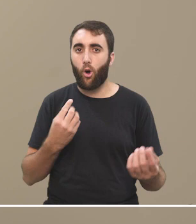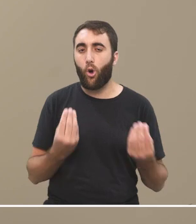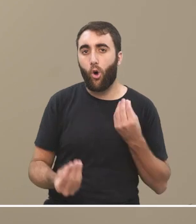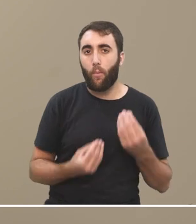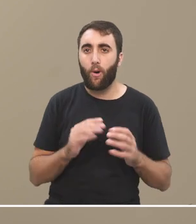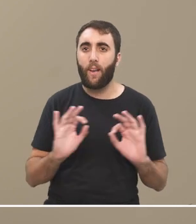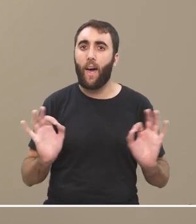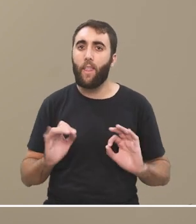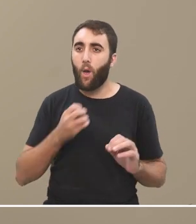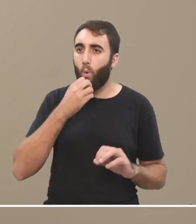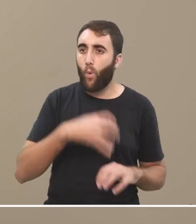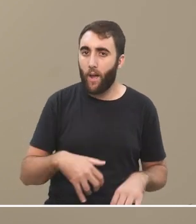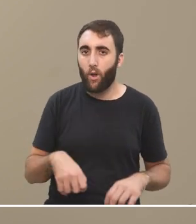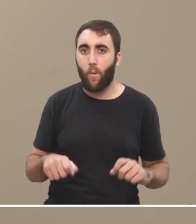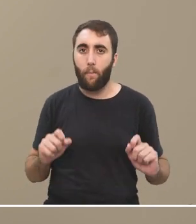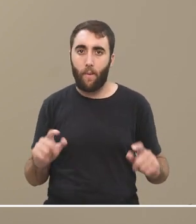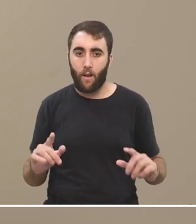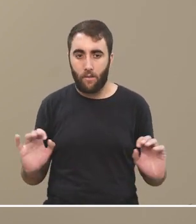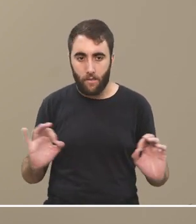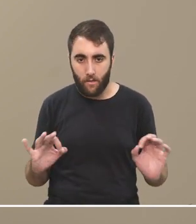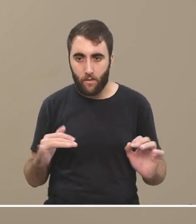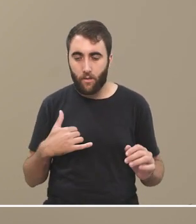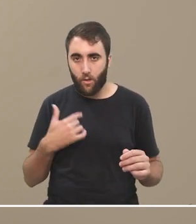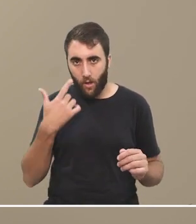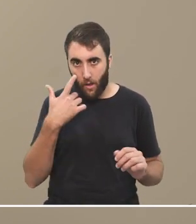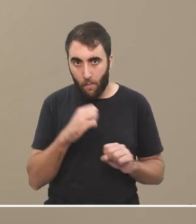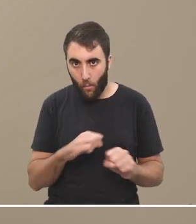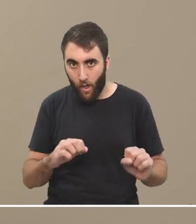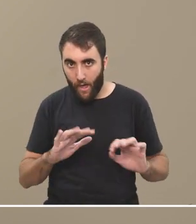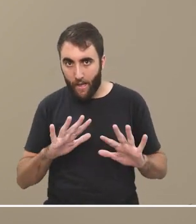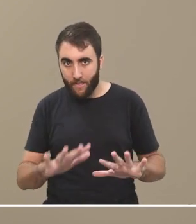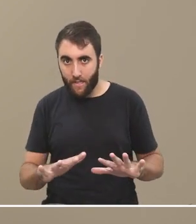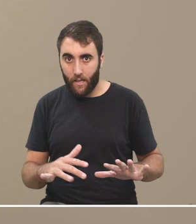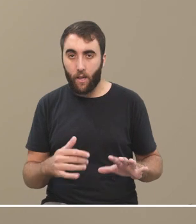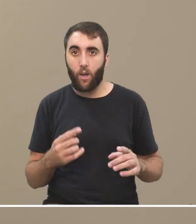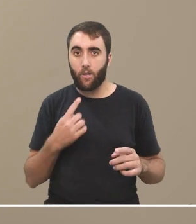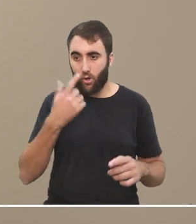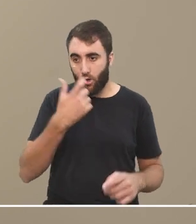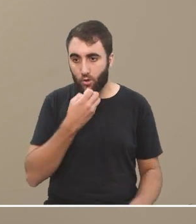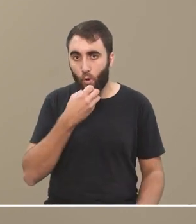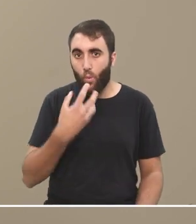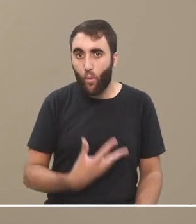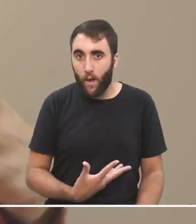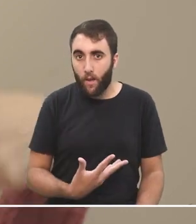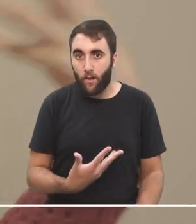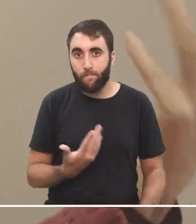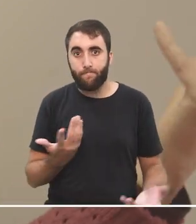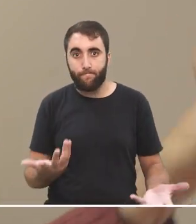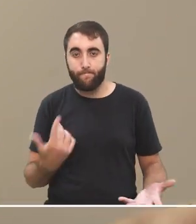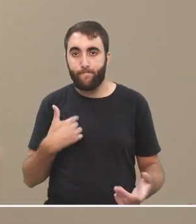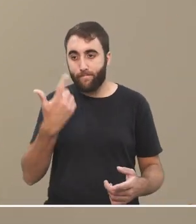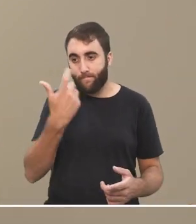es bueno o malo en sí y tampoco sé si sería bueno que lo fuera ser bueno ser seres